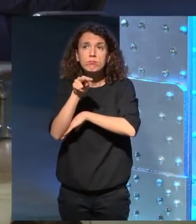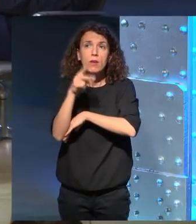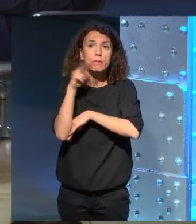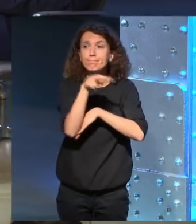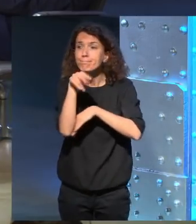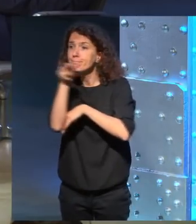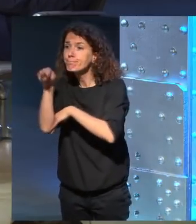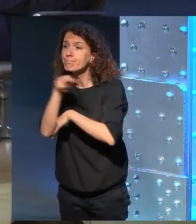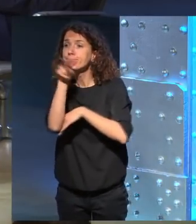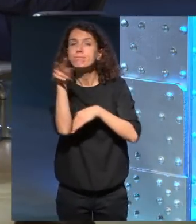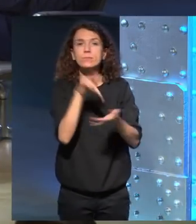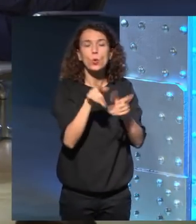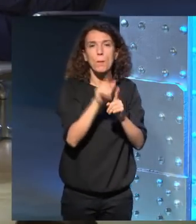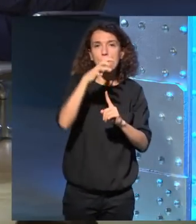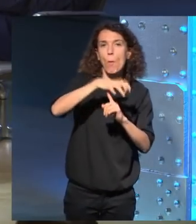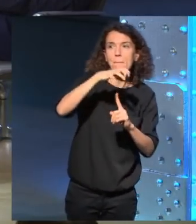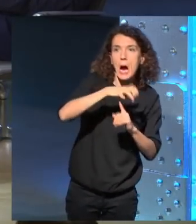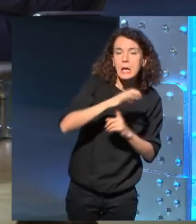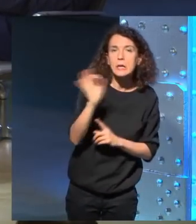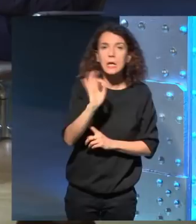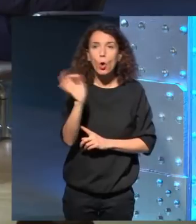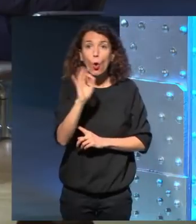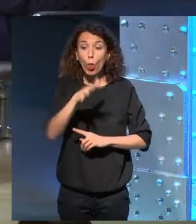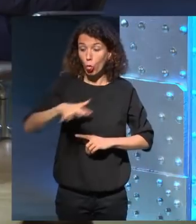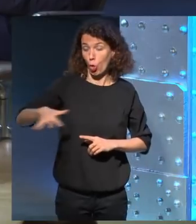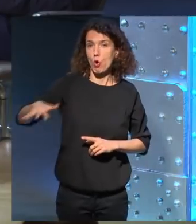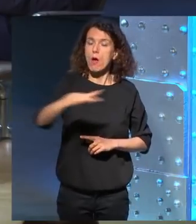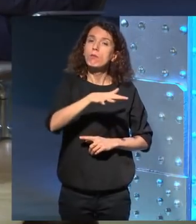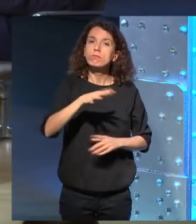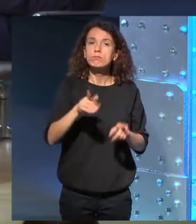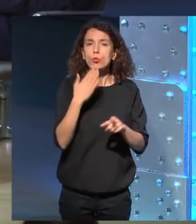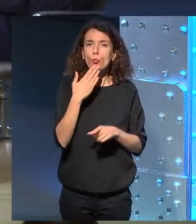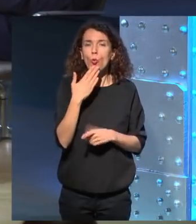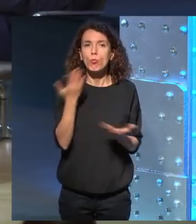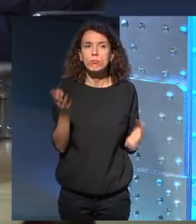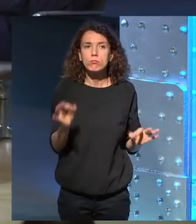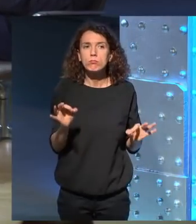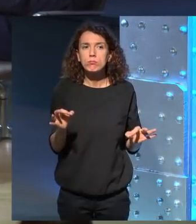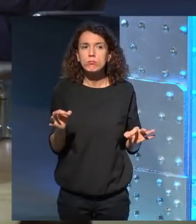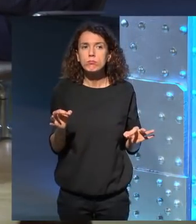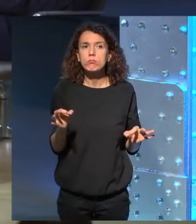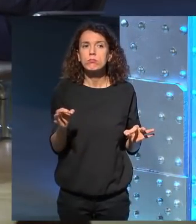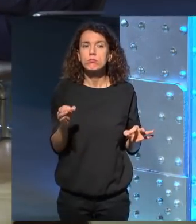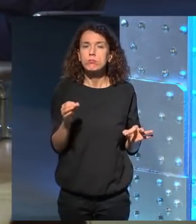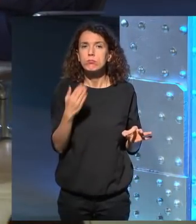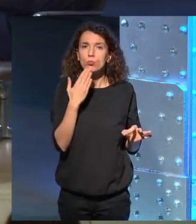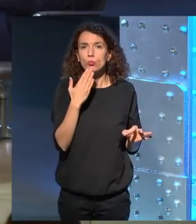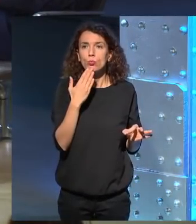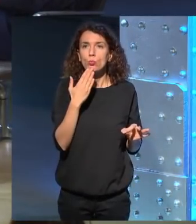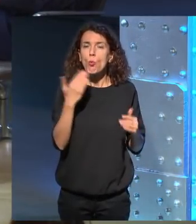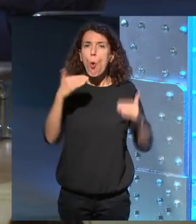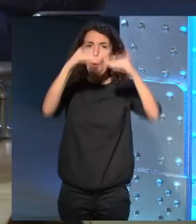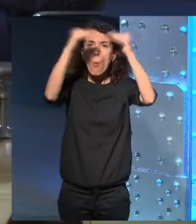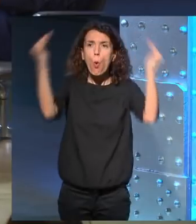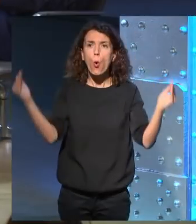incluso ese parque y esos lugares es como que están en un en una